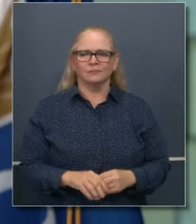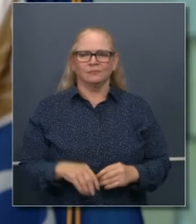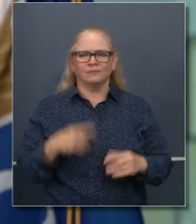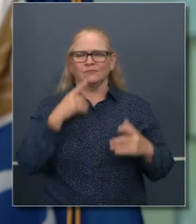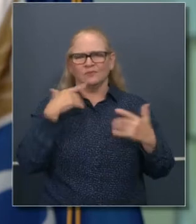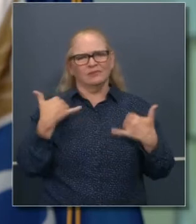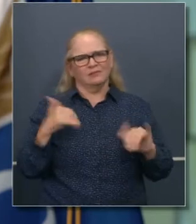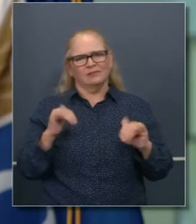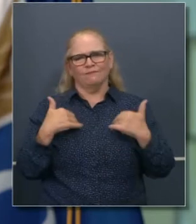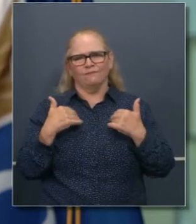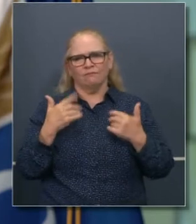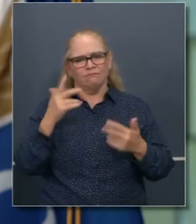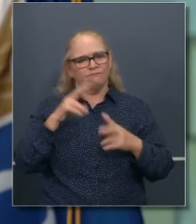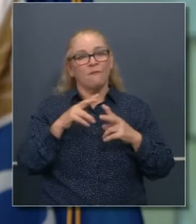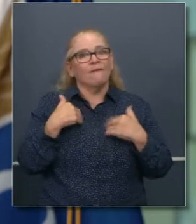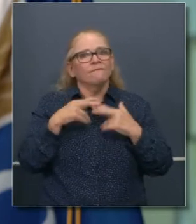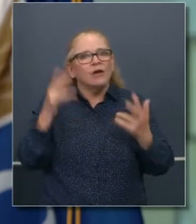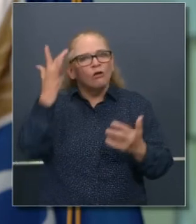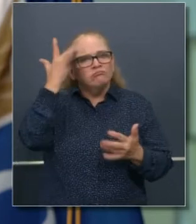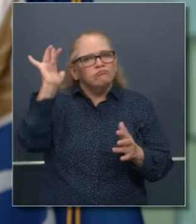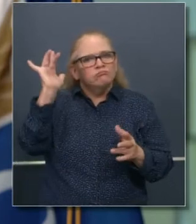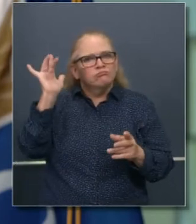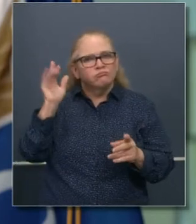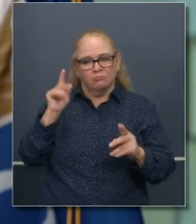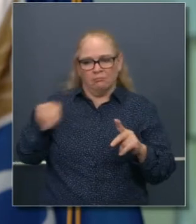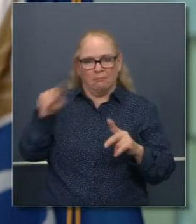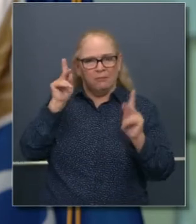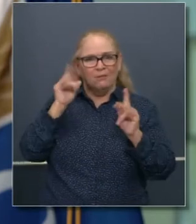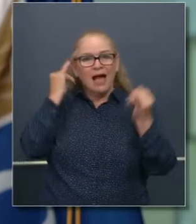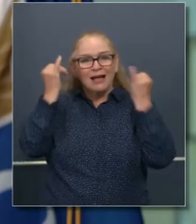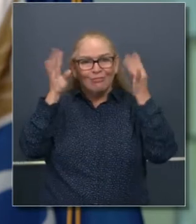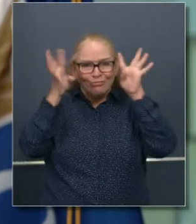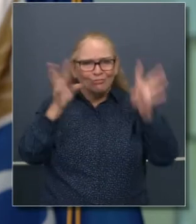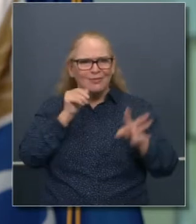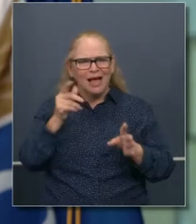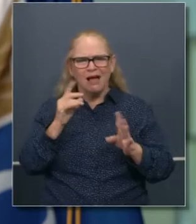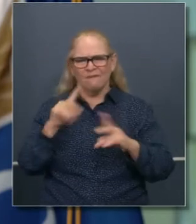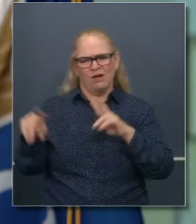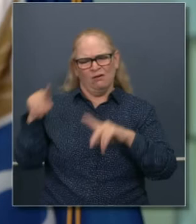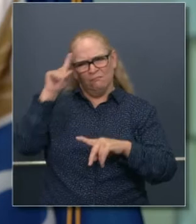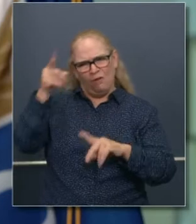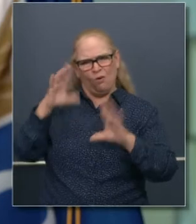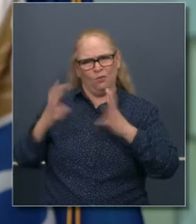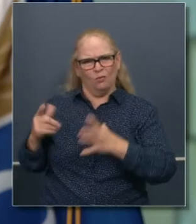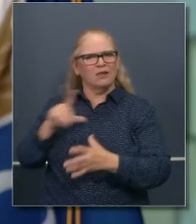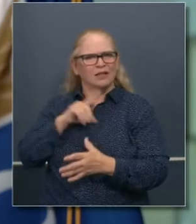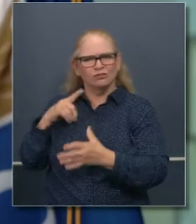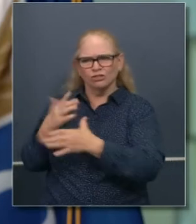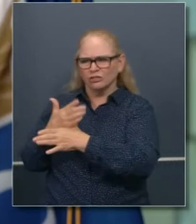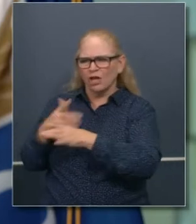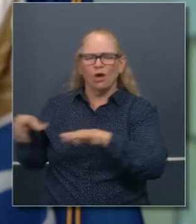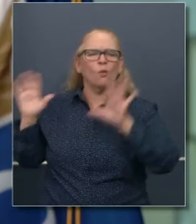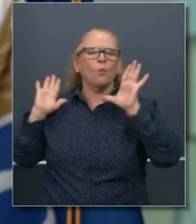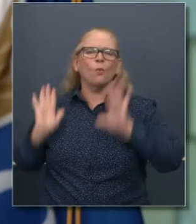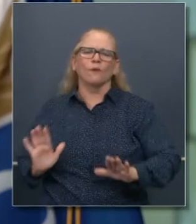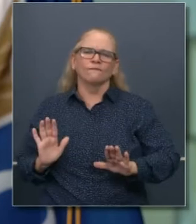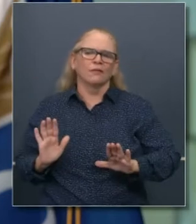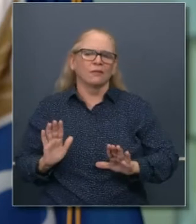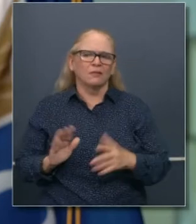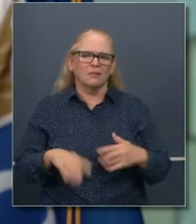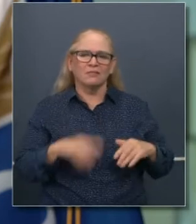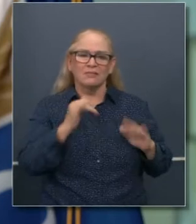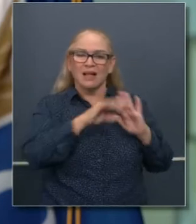ideas muy poderosas, potentes y agudas también que no están en la lista, pero que